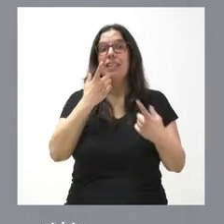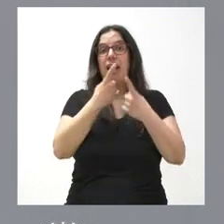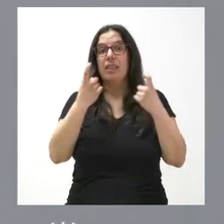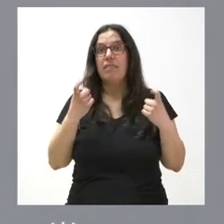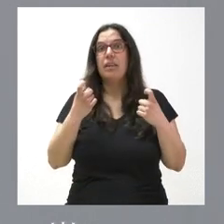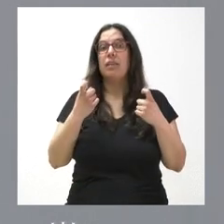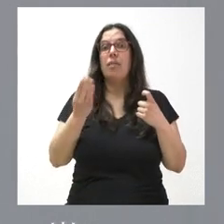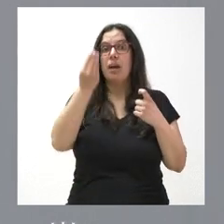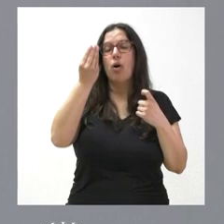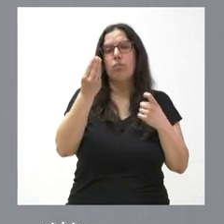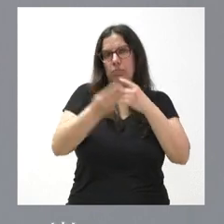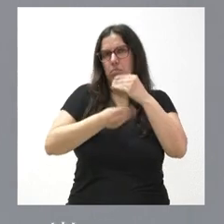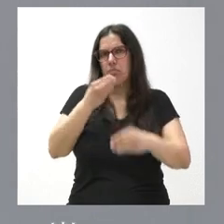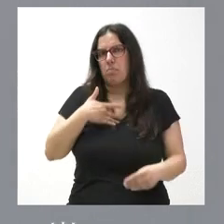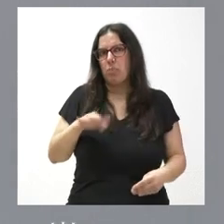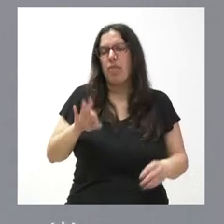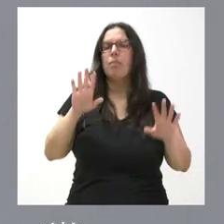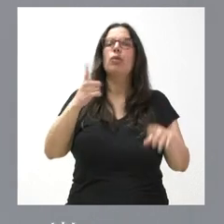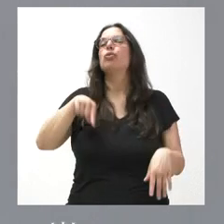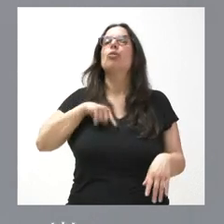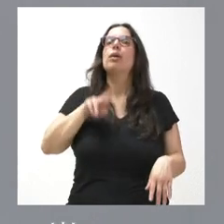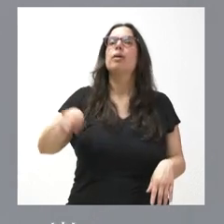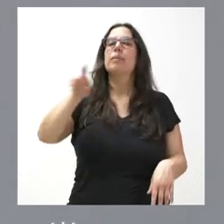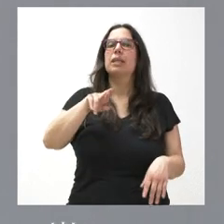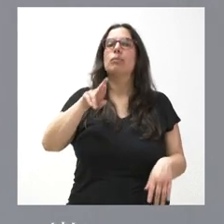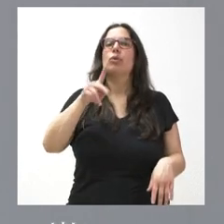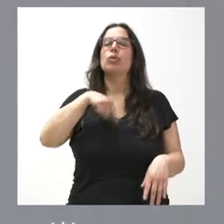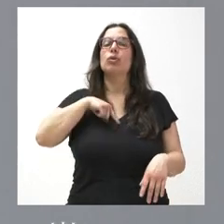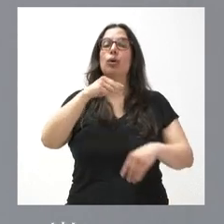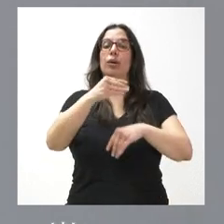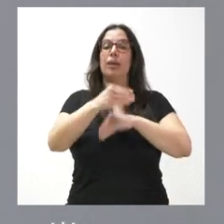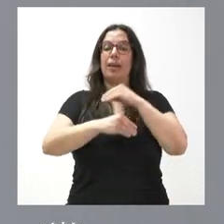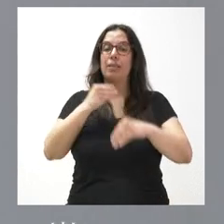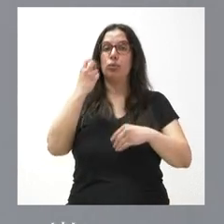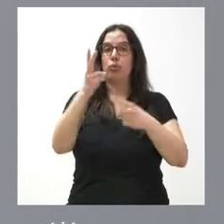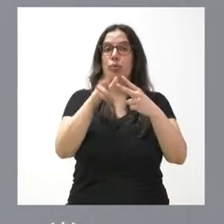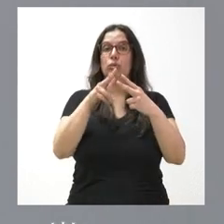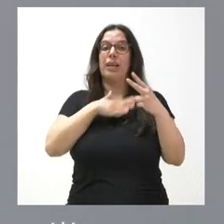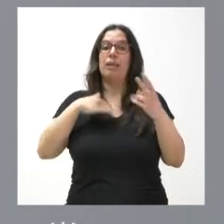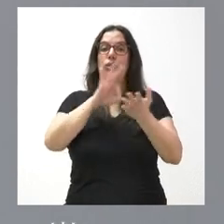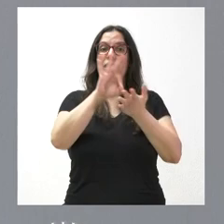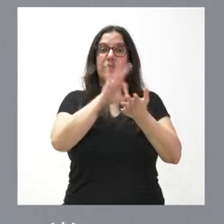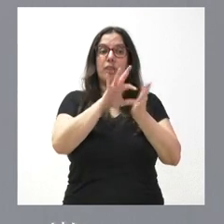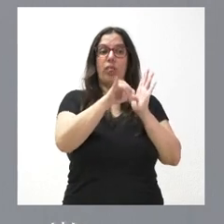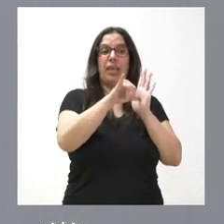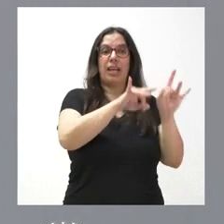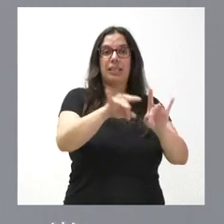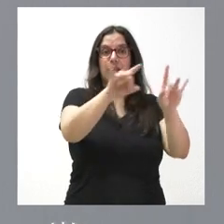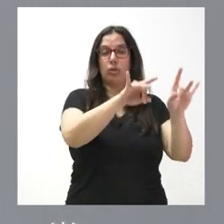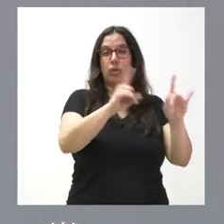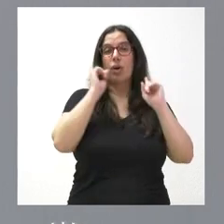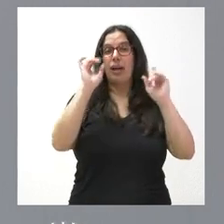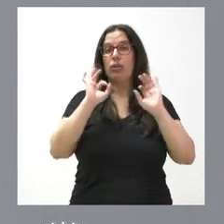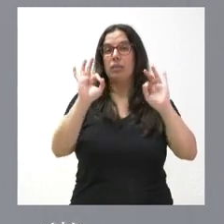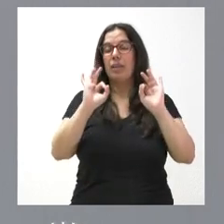pues la seguiríamos mejorando. Pero también insistimos en que nuestra idea básica es doble. Primero, acercar el servicio sanitario al territorio, en el caso muy específico de